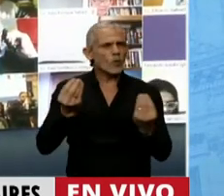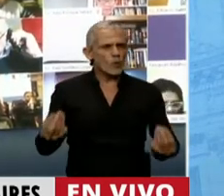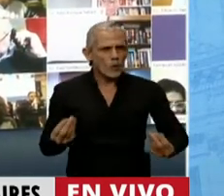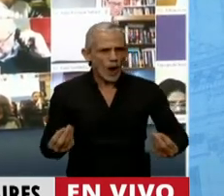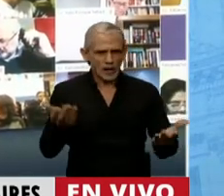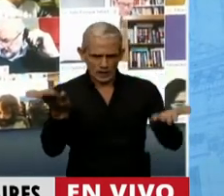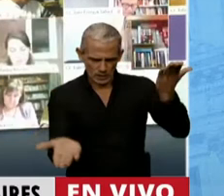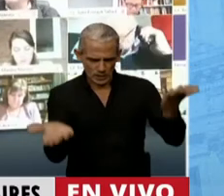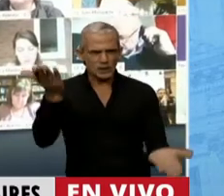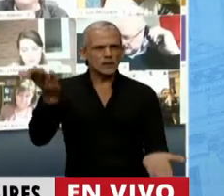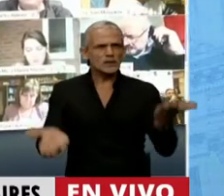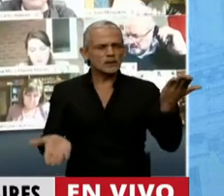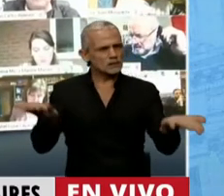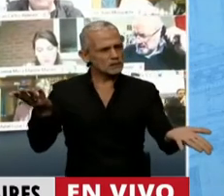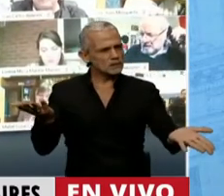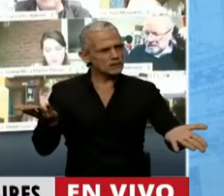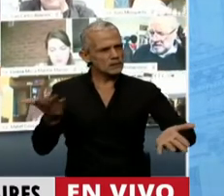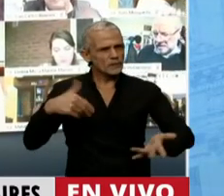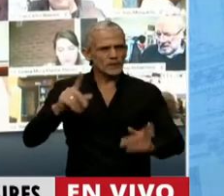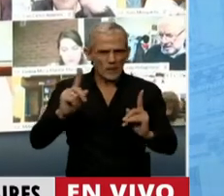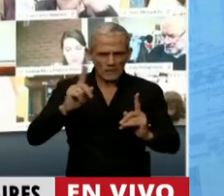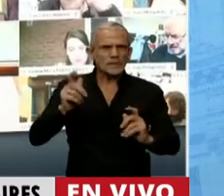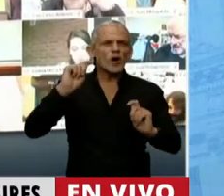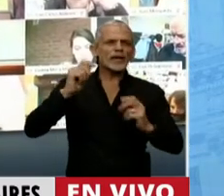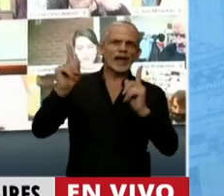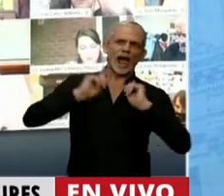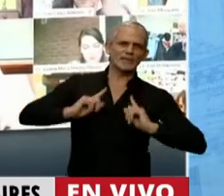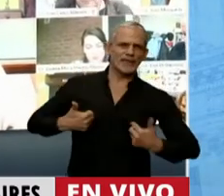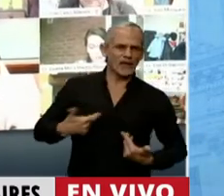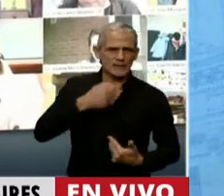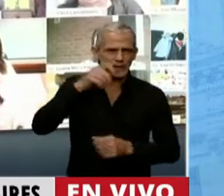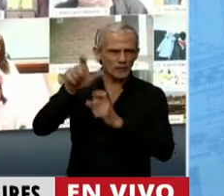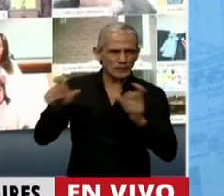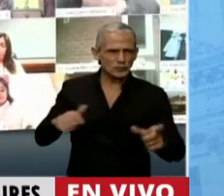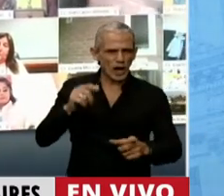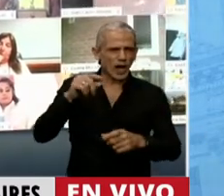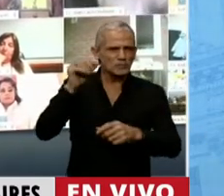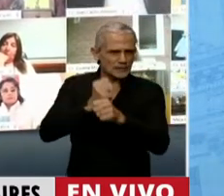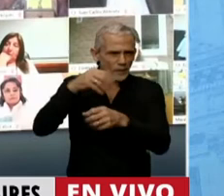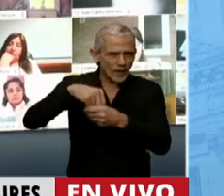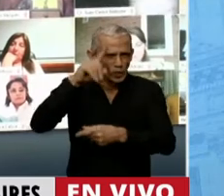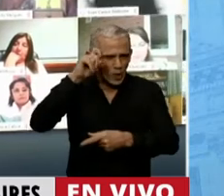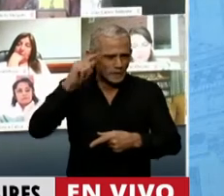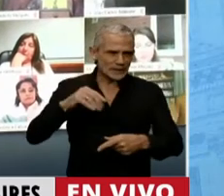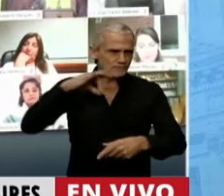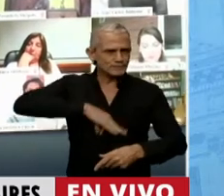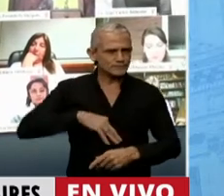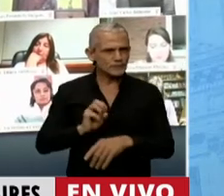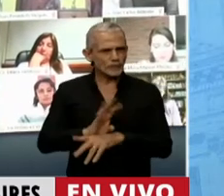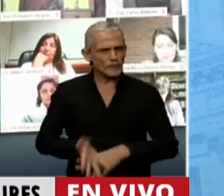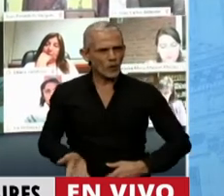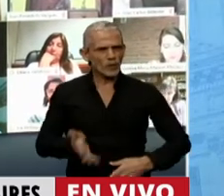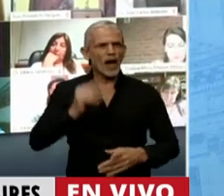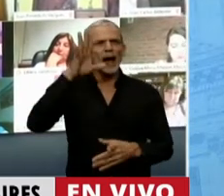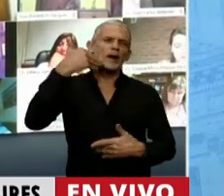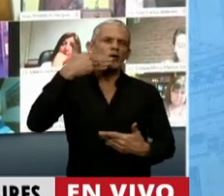pacientes, atendiéndose ellos mismos. Y entonces acá viene un tema, se mencionan ciertas acciones, hablaron del